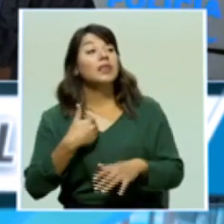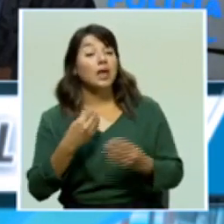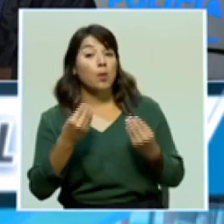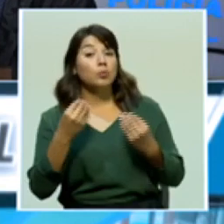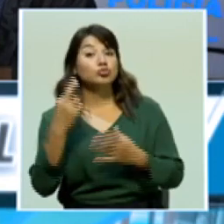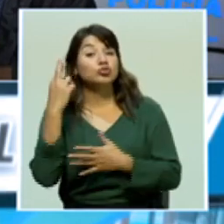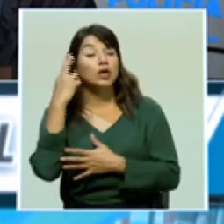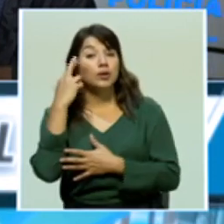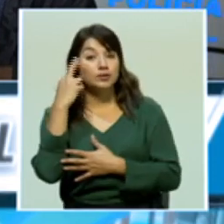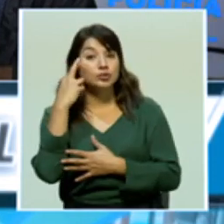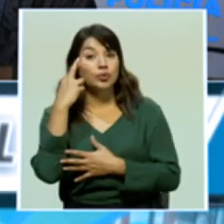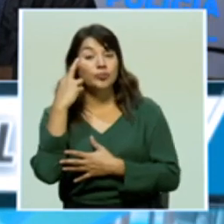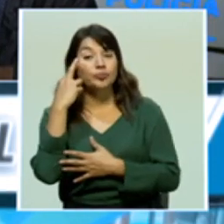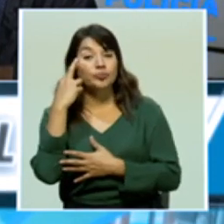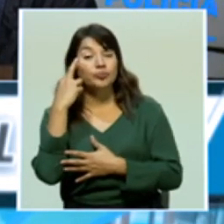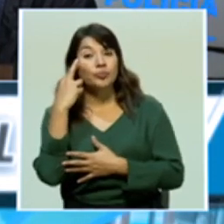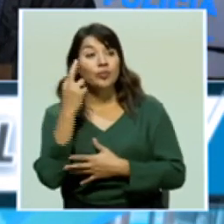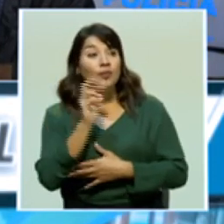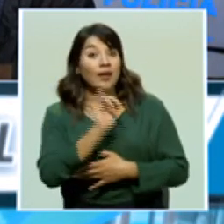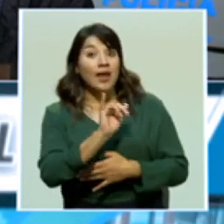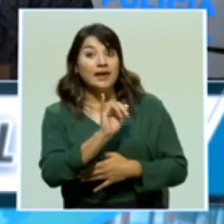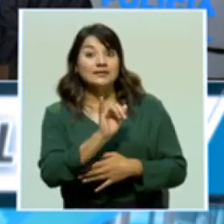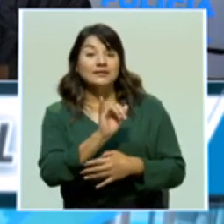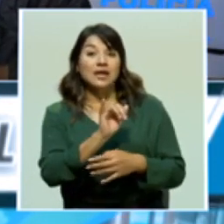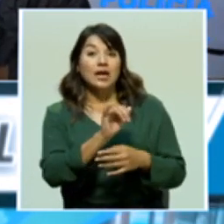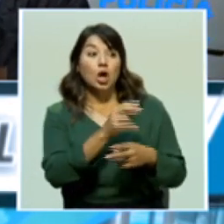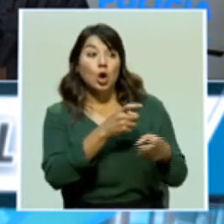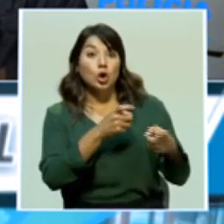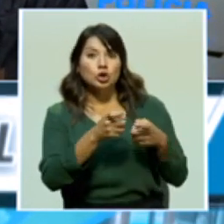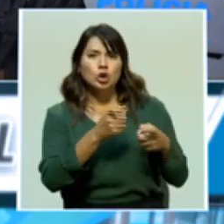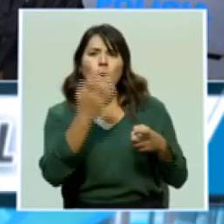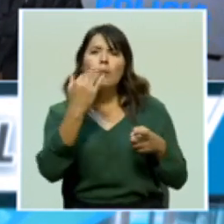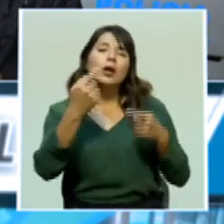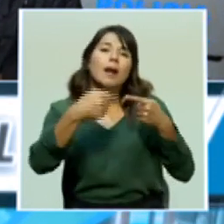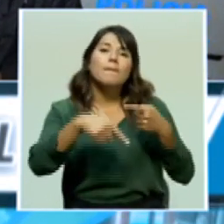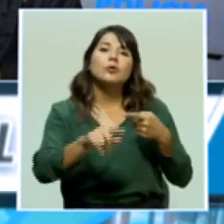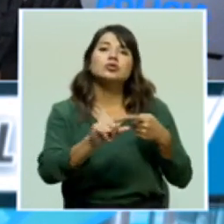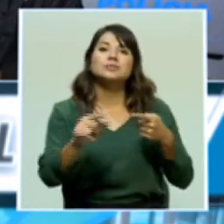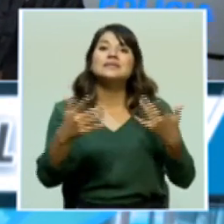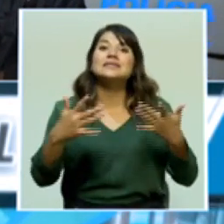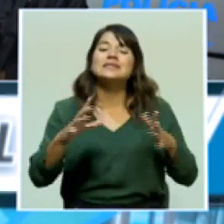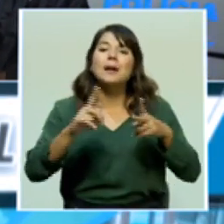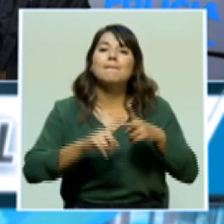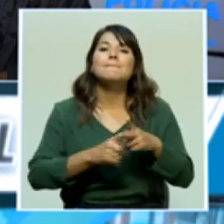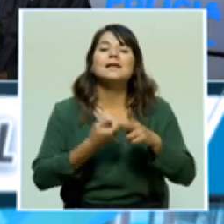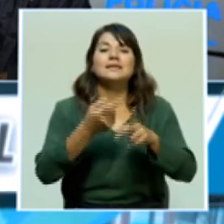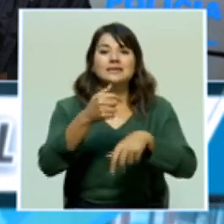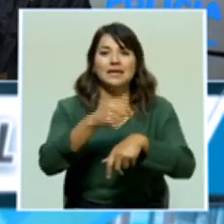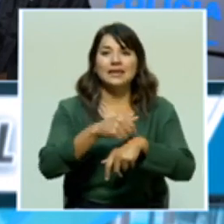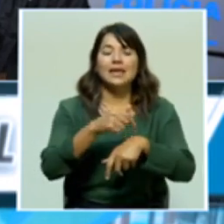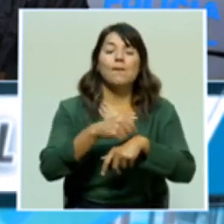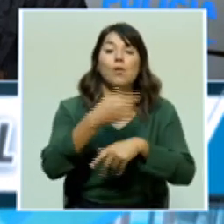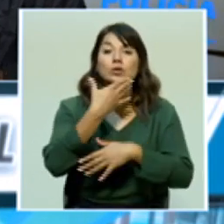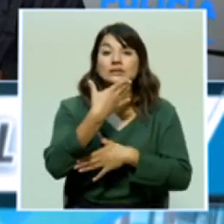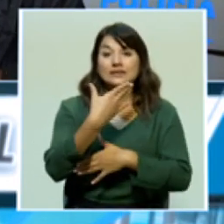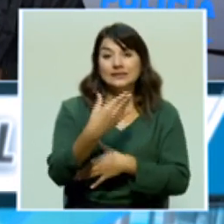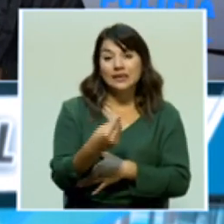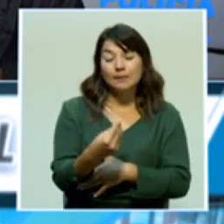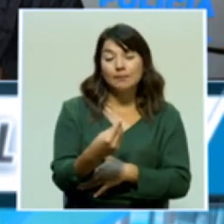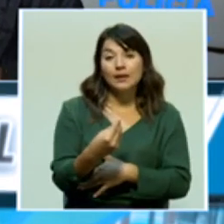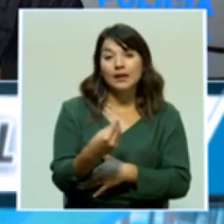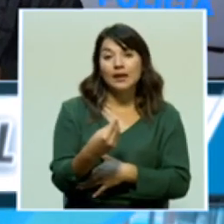este operativo, porque la próxima semana ya empezamos la época de diciembre.